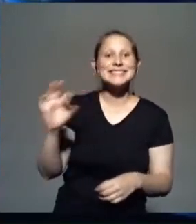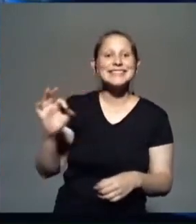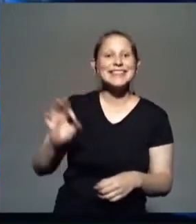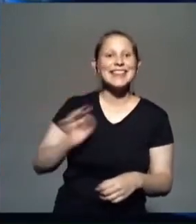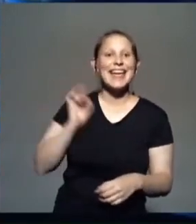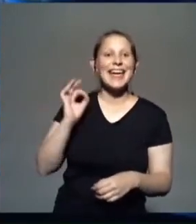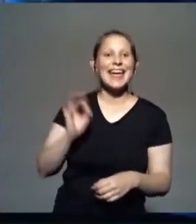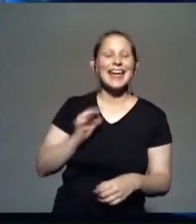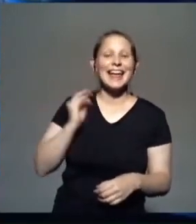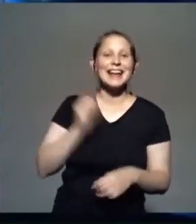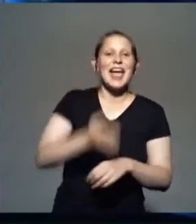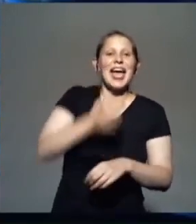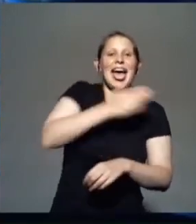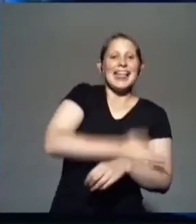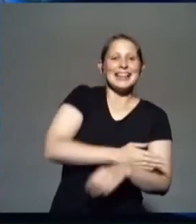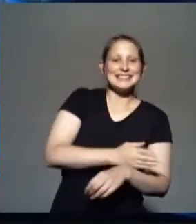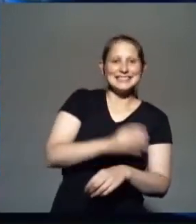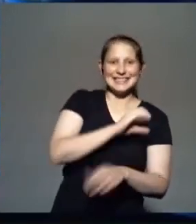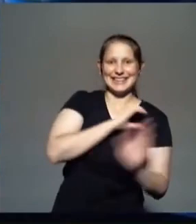tres minutos.